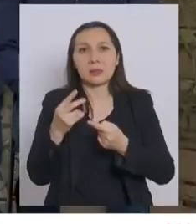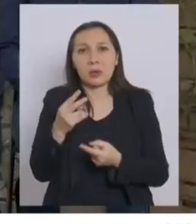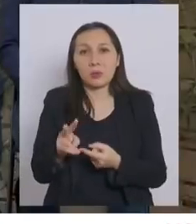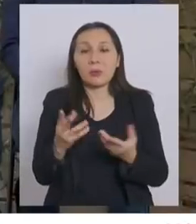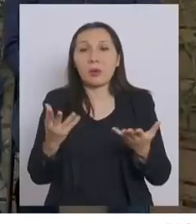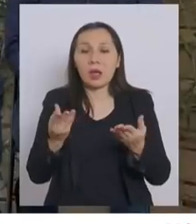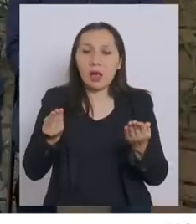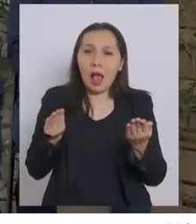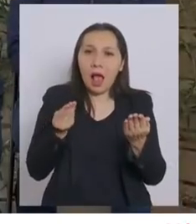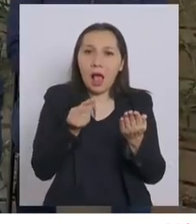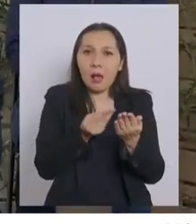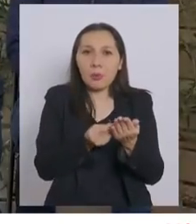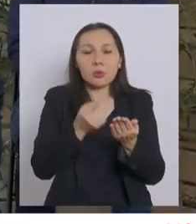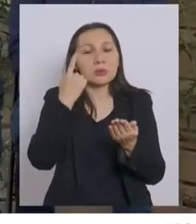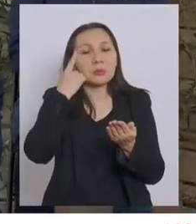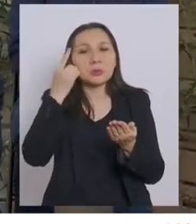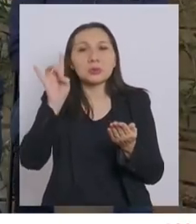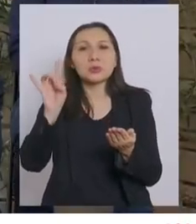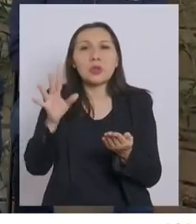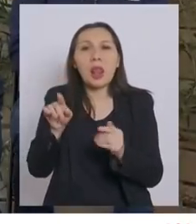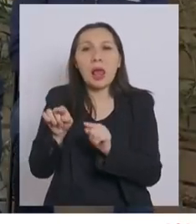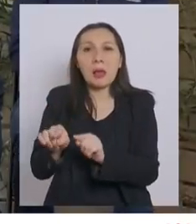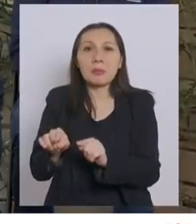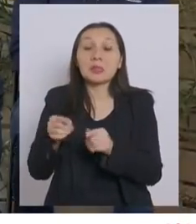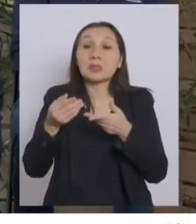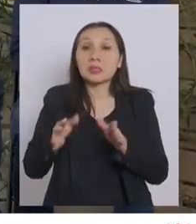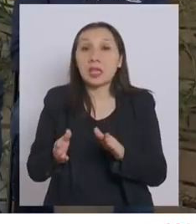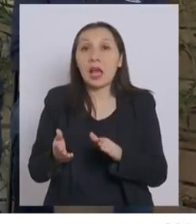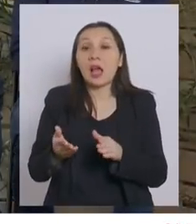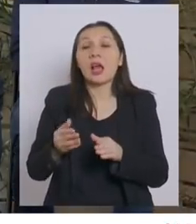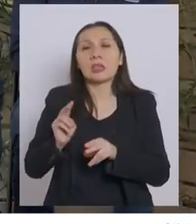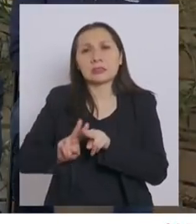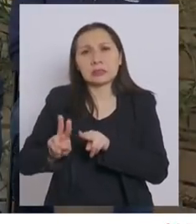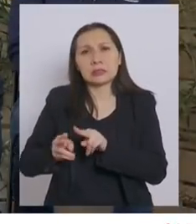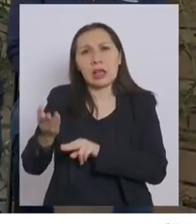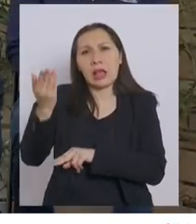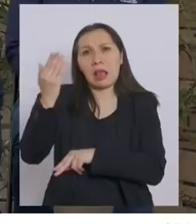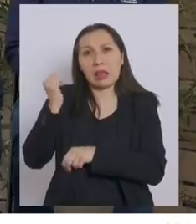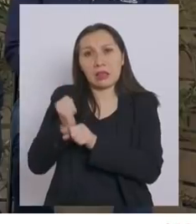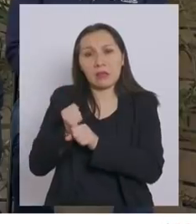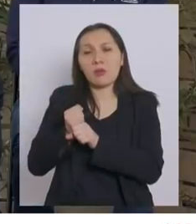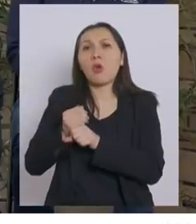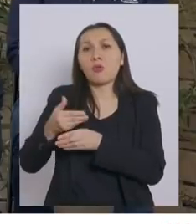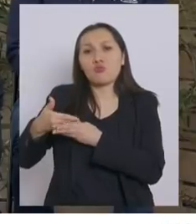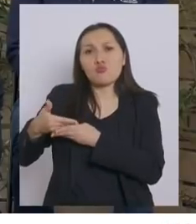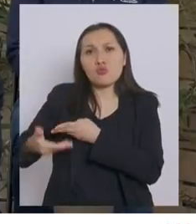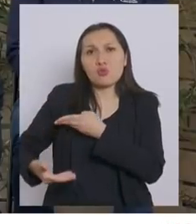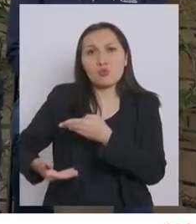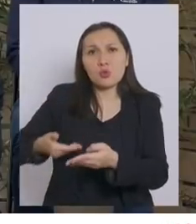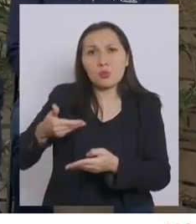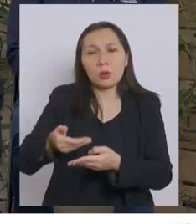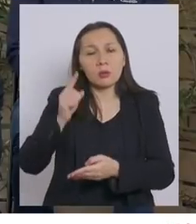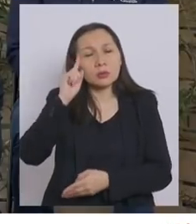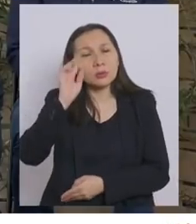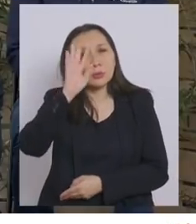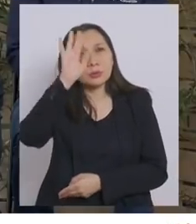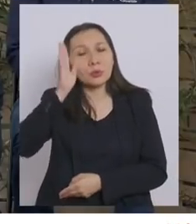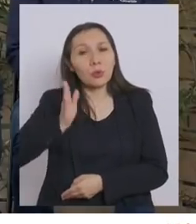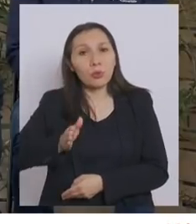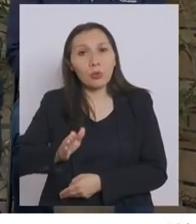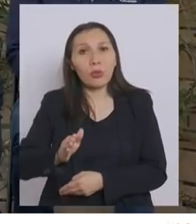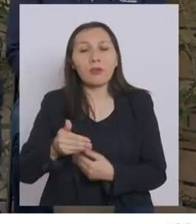para que su aporte no solo sea lo que ya legaron, sino que lo que siguen legando y lo que siguen soñando